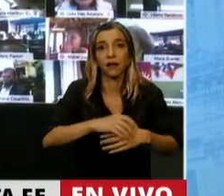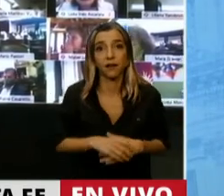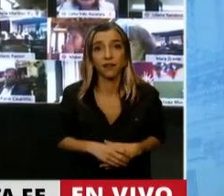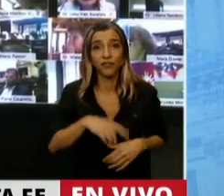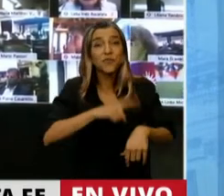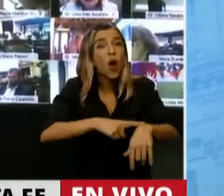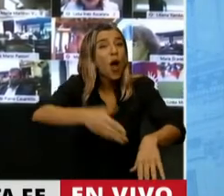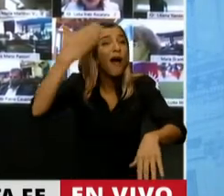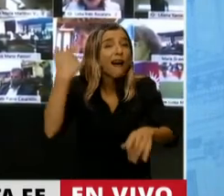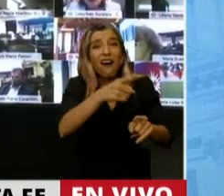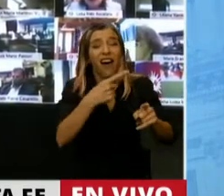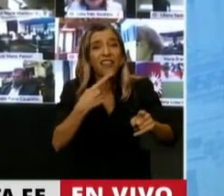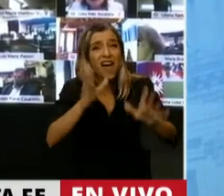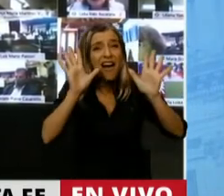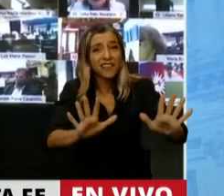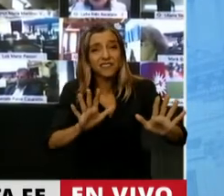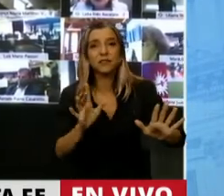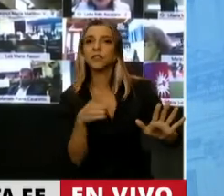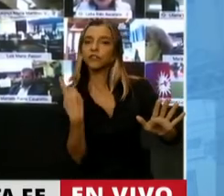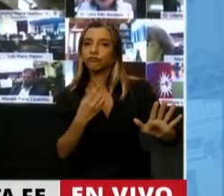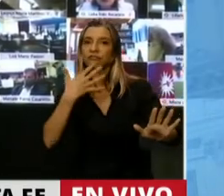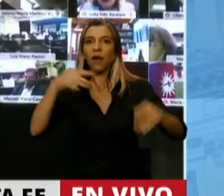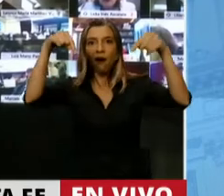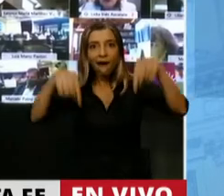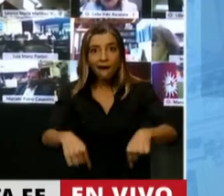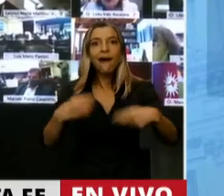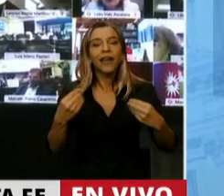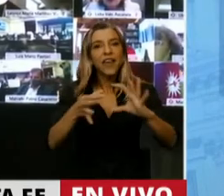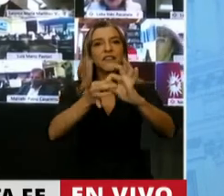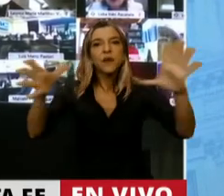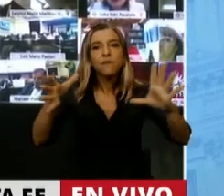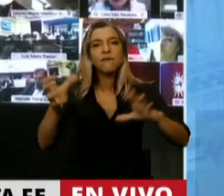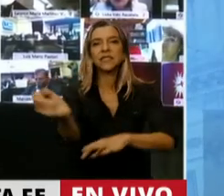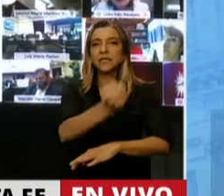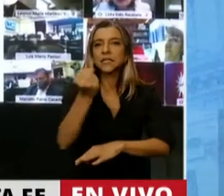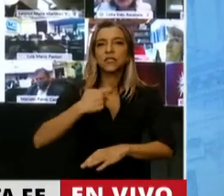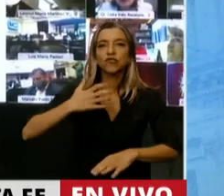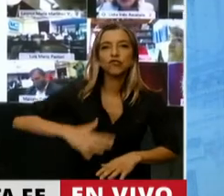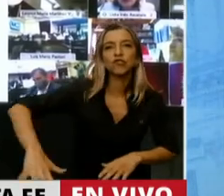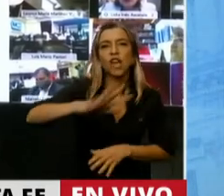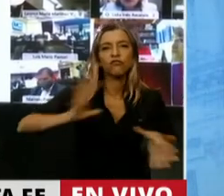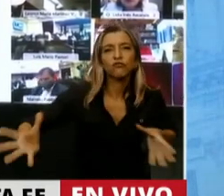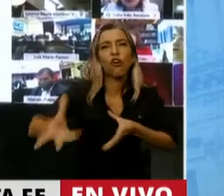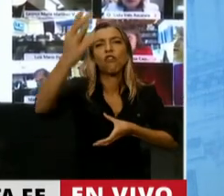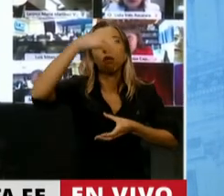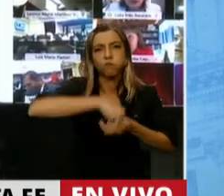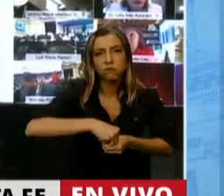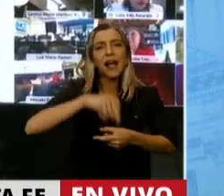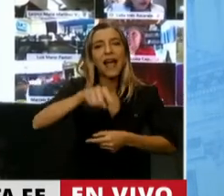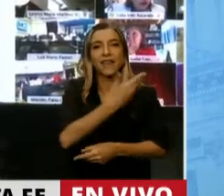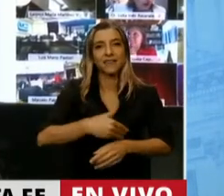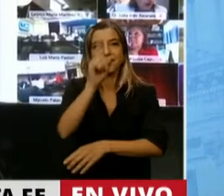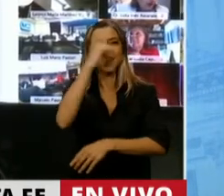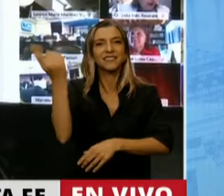tenemos que poner nuestra democracia en el campo de las mayorías, que tenemos que sintetizar el Estado de Derecho y la República